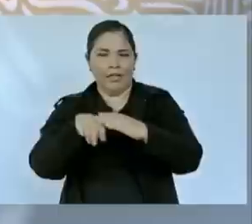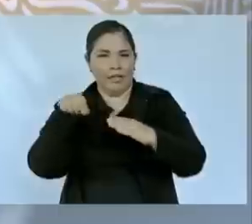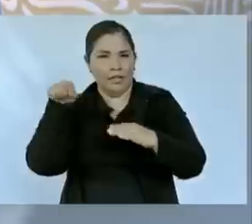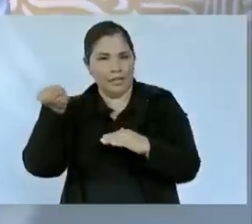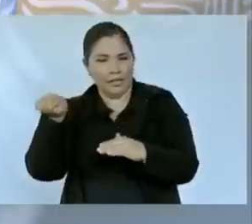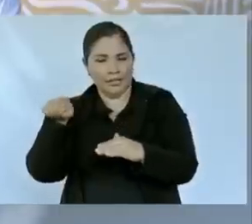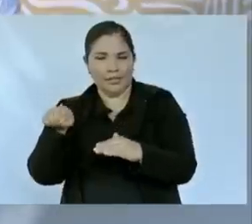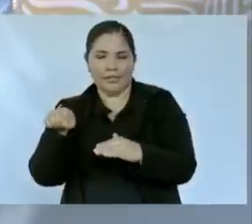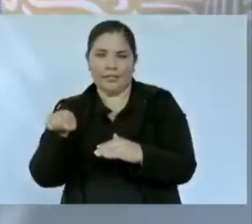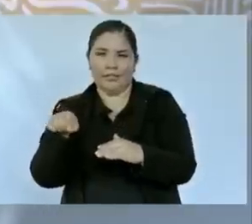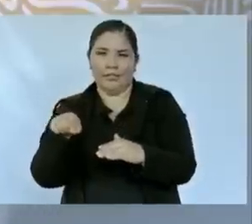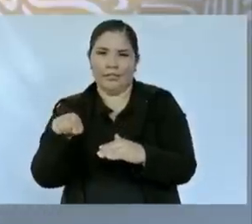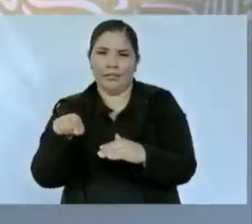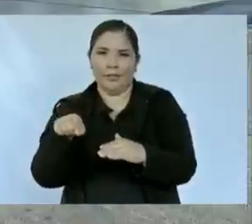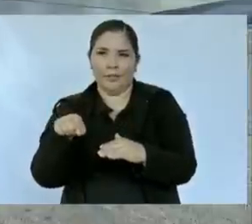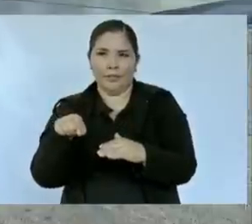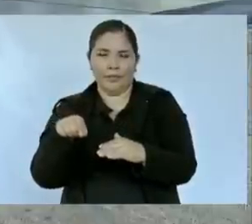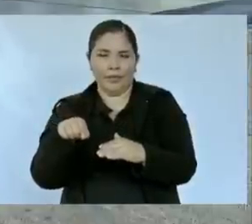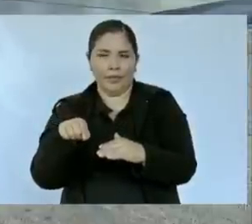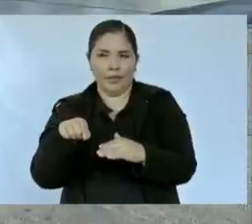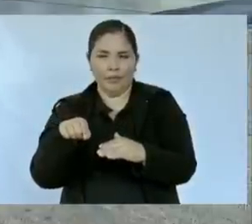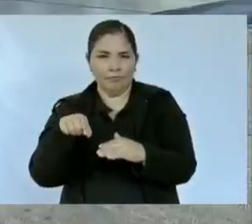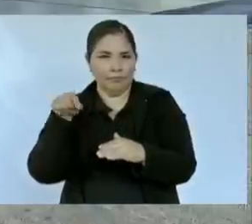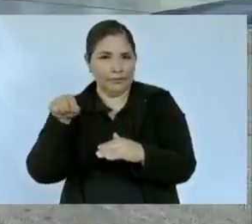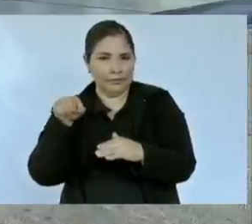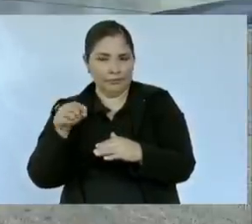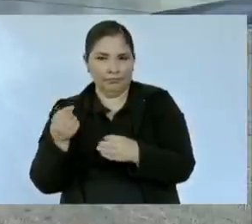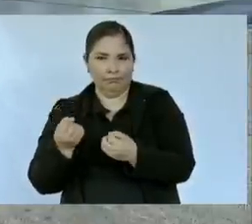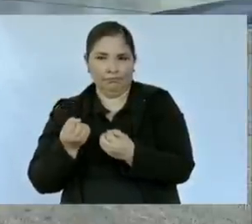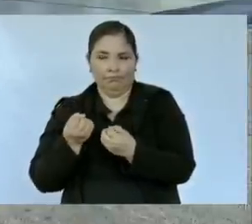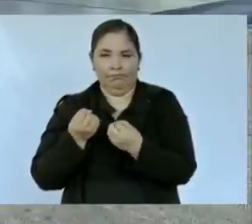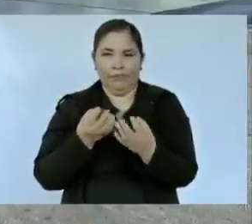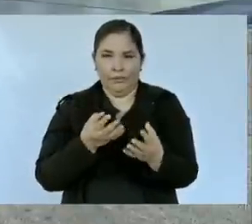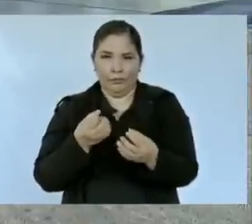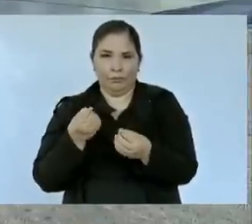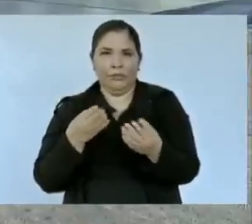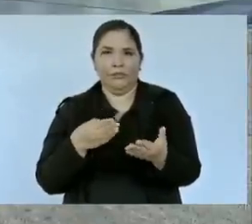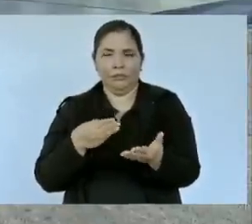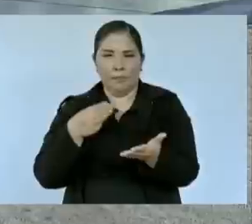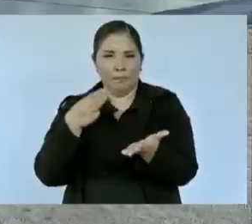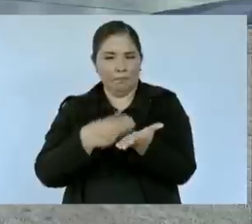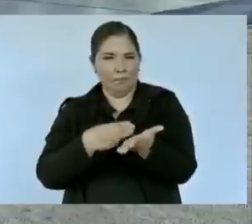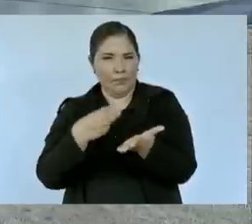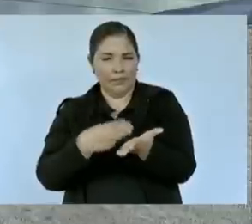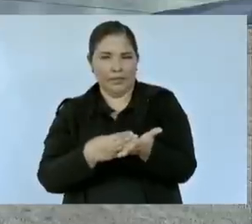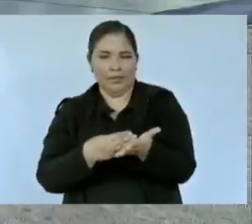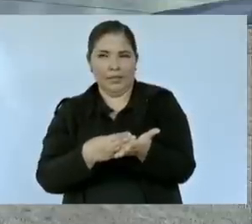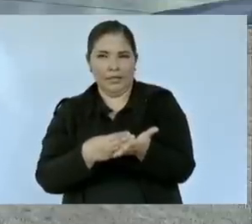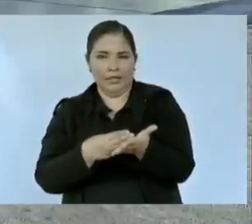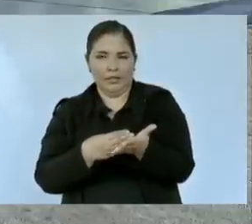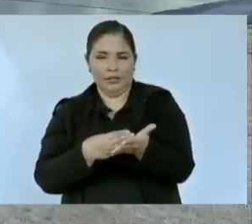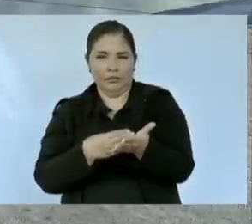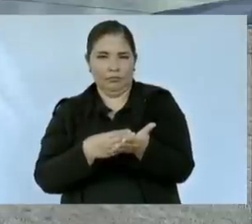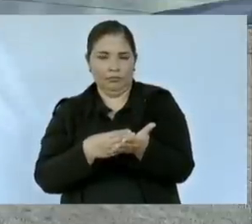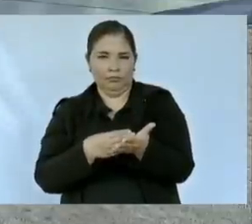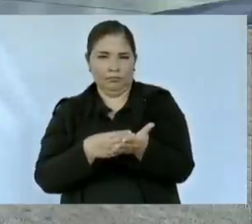ha aportado metales preciosos